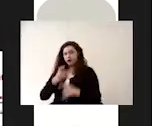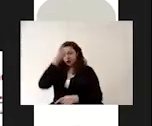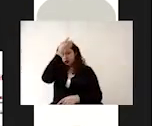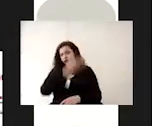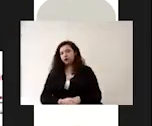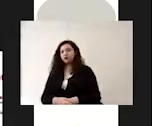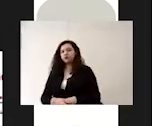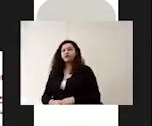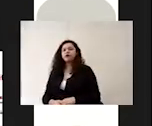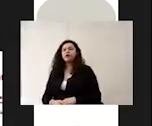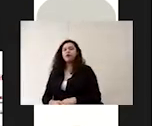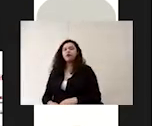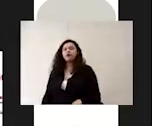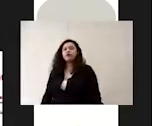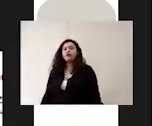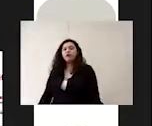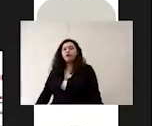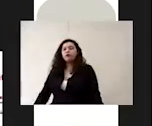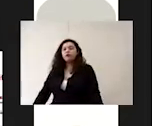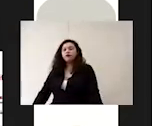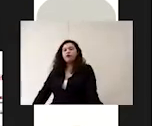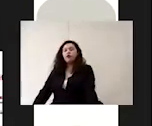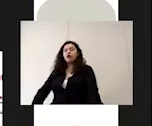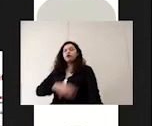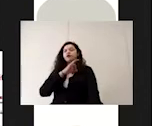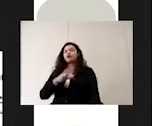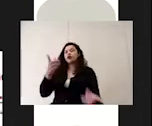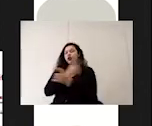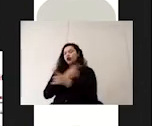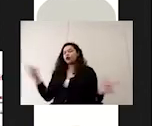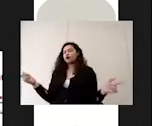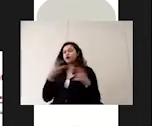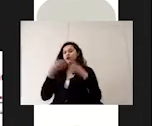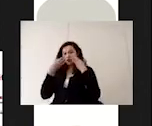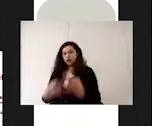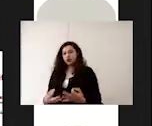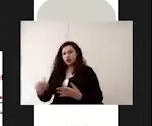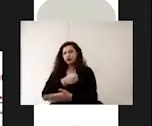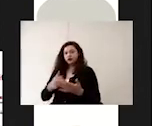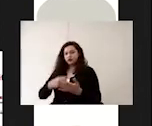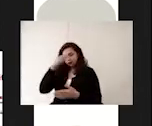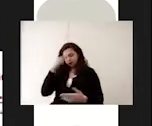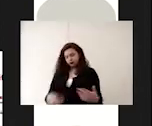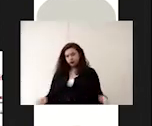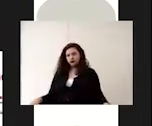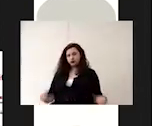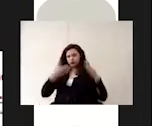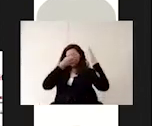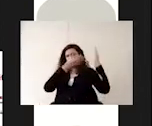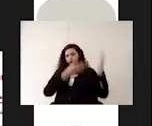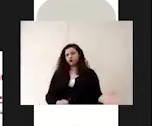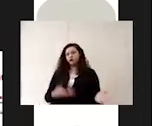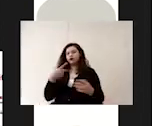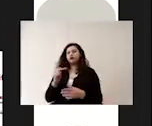este es un ejemplo puede ser cualquier señal ética estas son las oficiales de Ciudad de México sin embargo se pueden